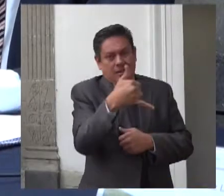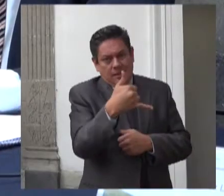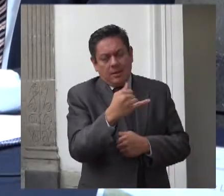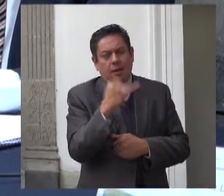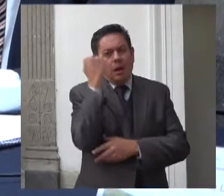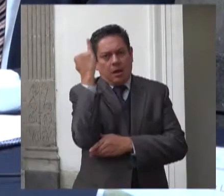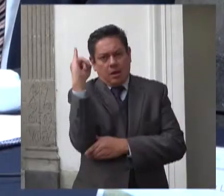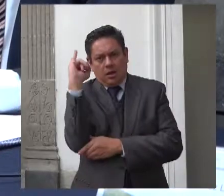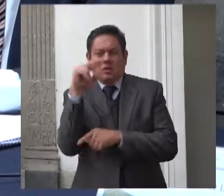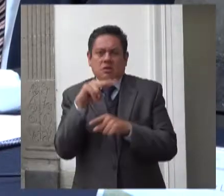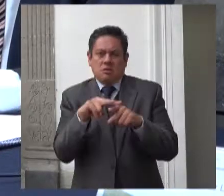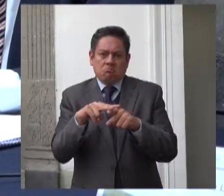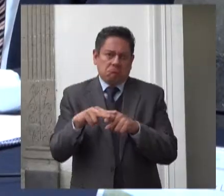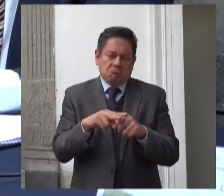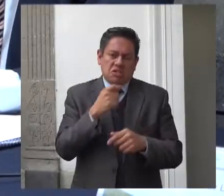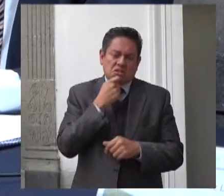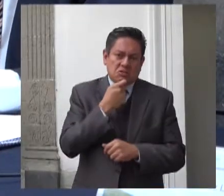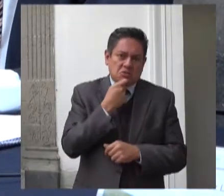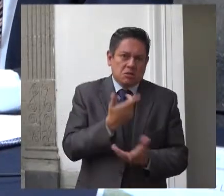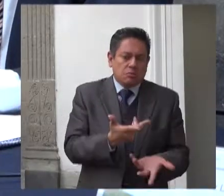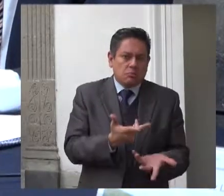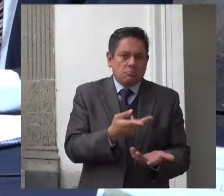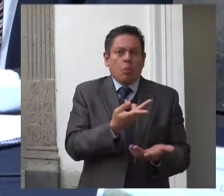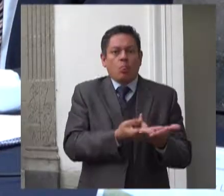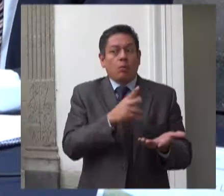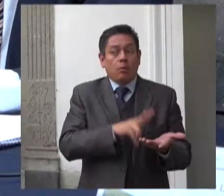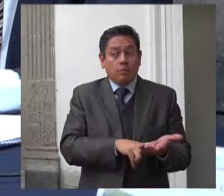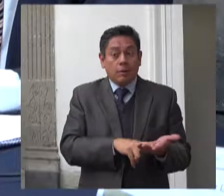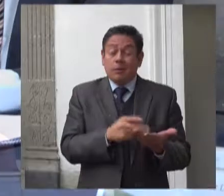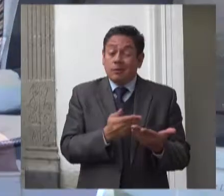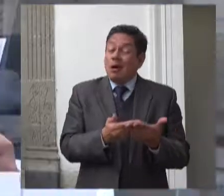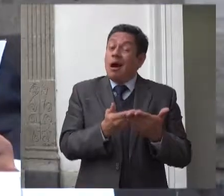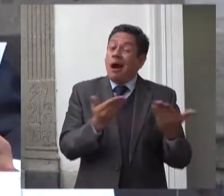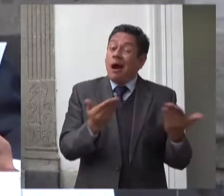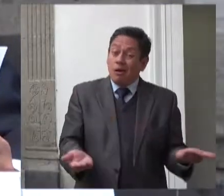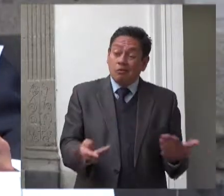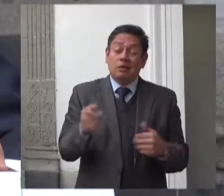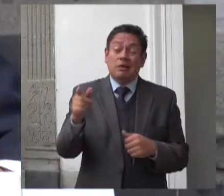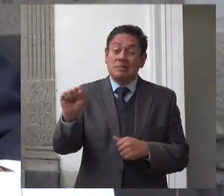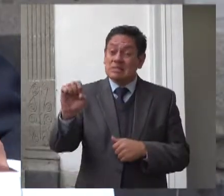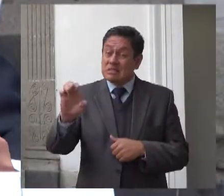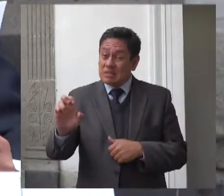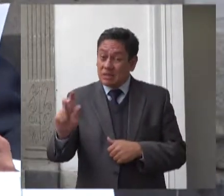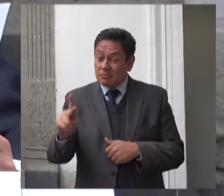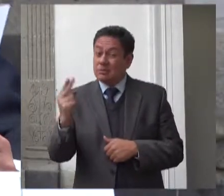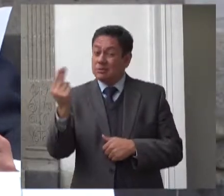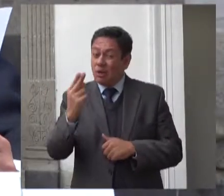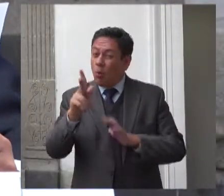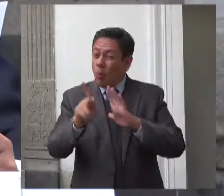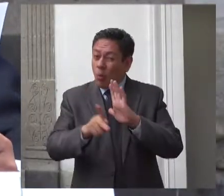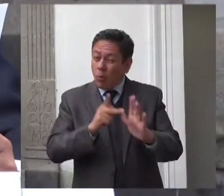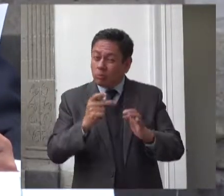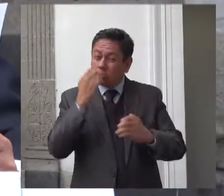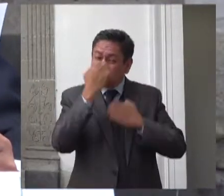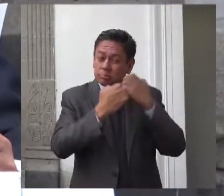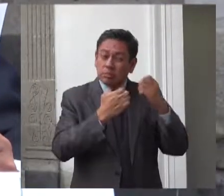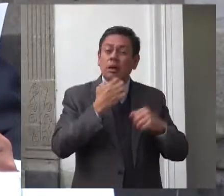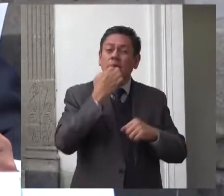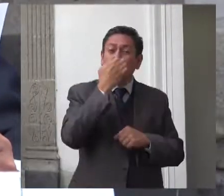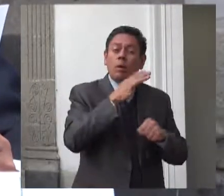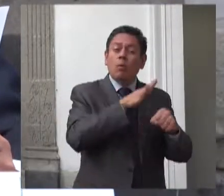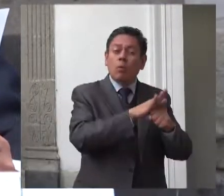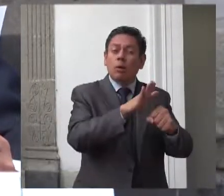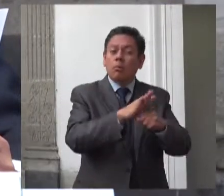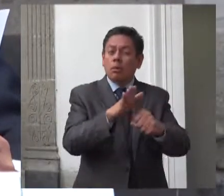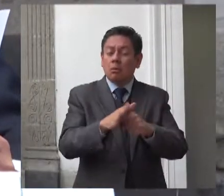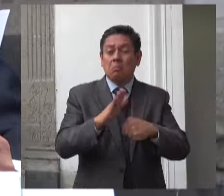además de garantizar la continuidad de dicha acreditación a nivel nacional en beneficio de